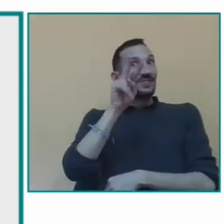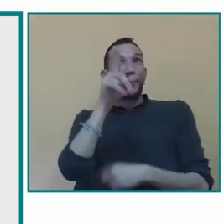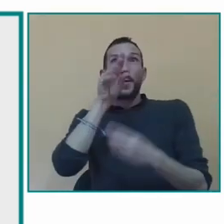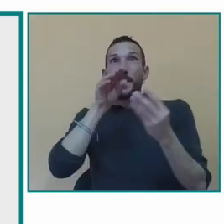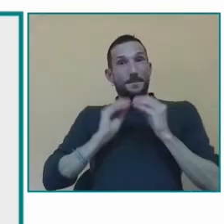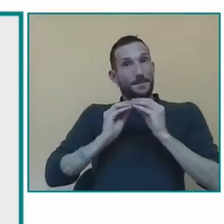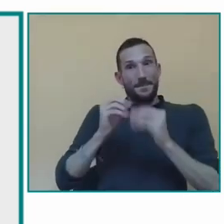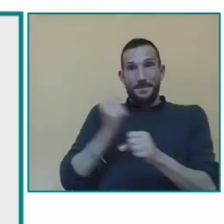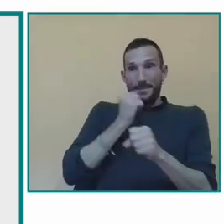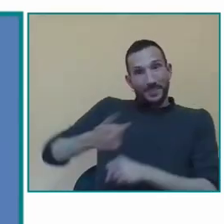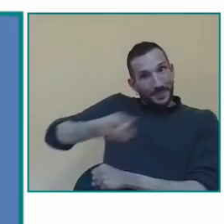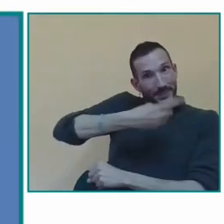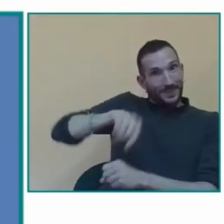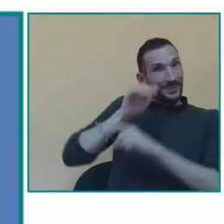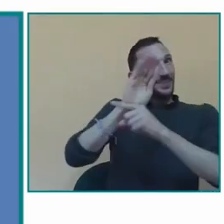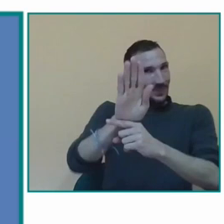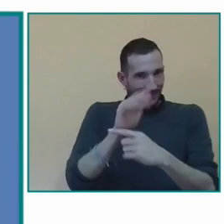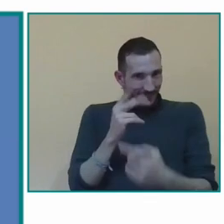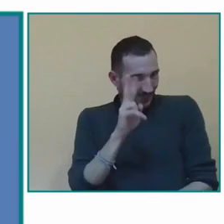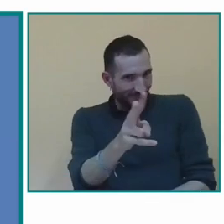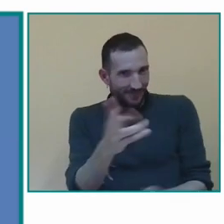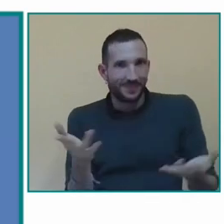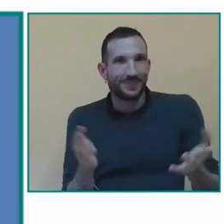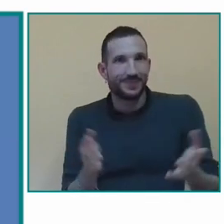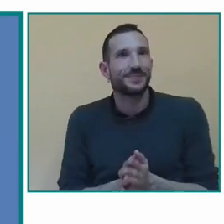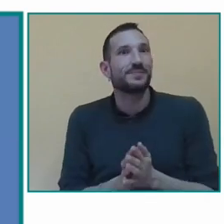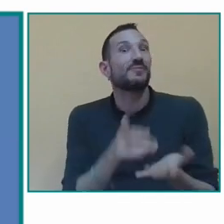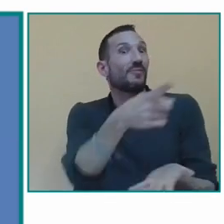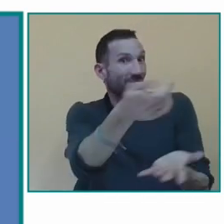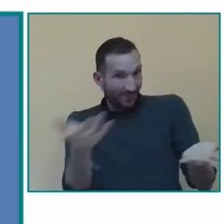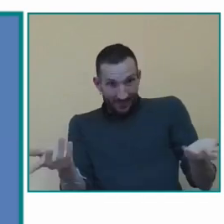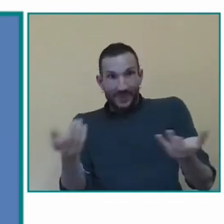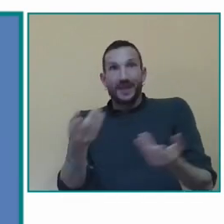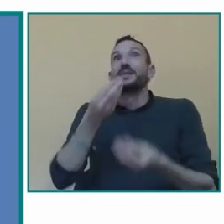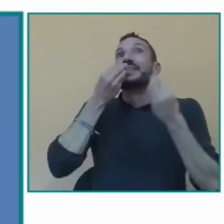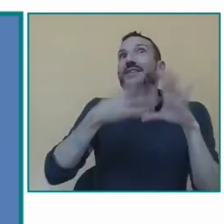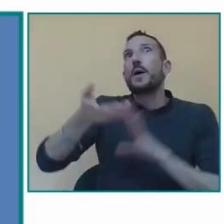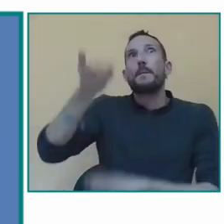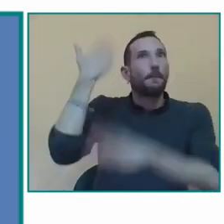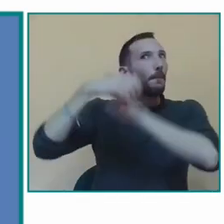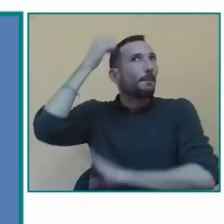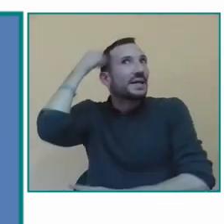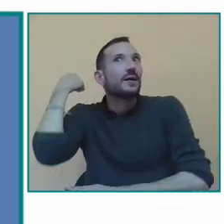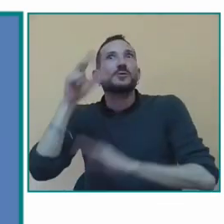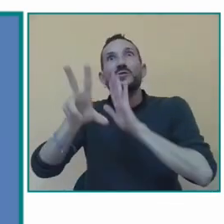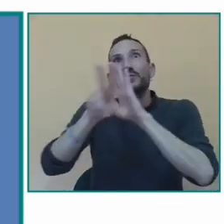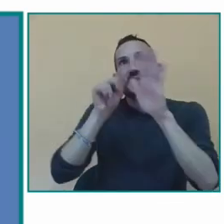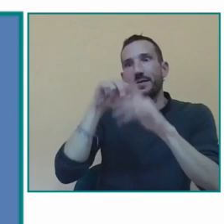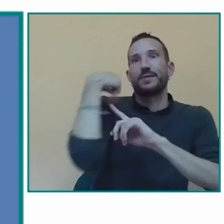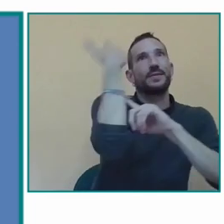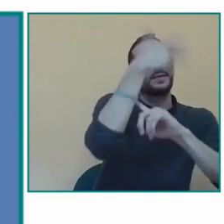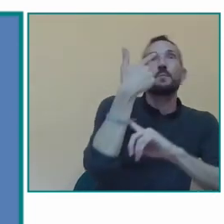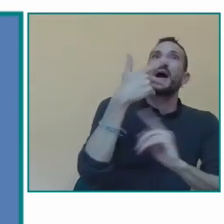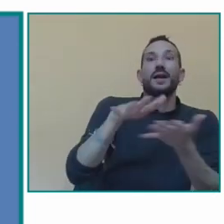cuentos y una serie de cosas luego veréis algunos de los materiales que vamos realizando podréis verlos por ejemplo pues